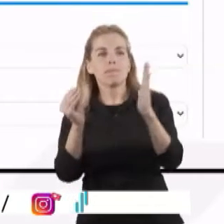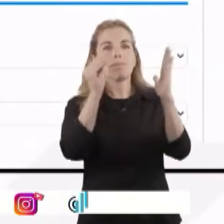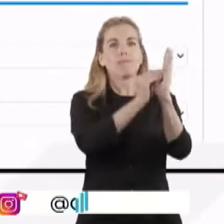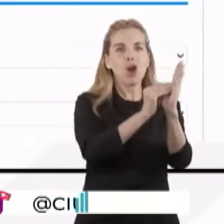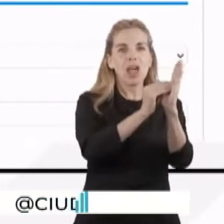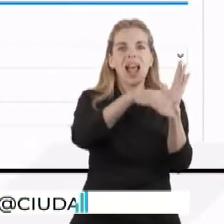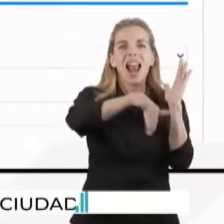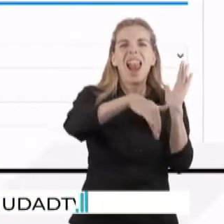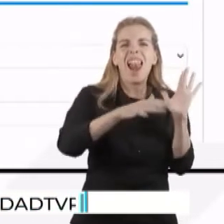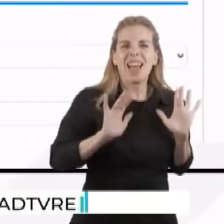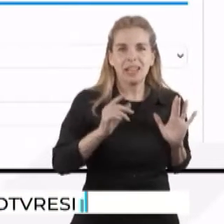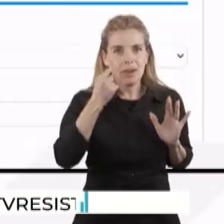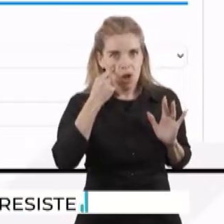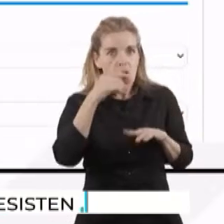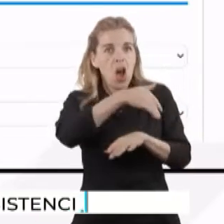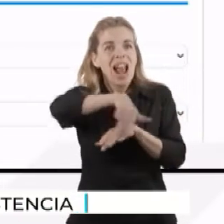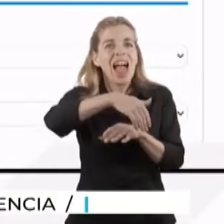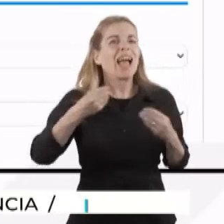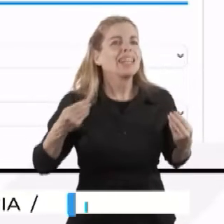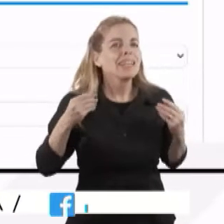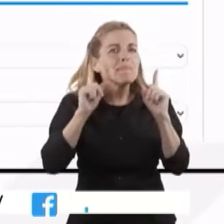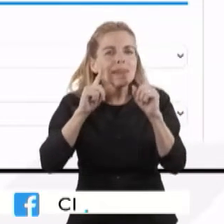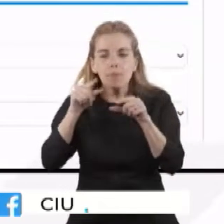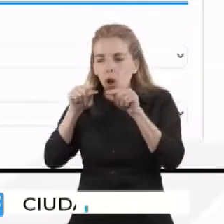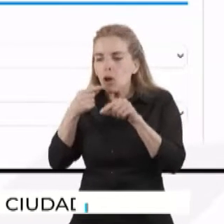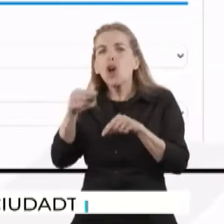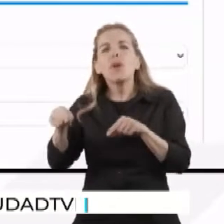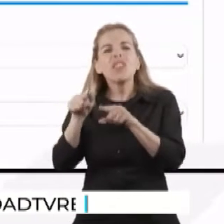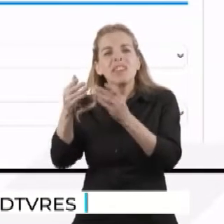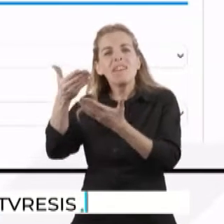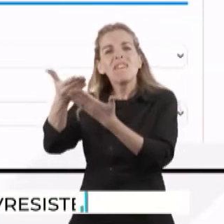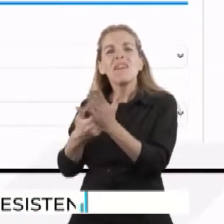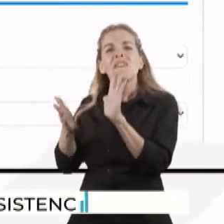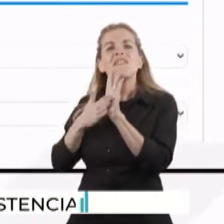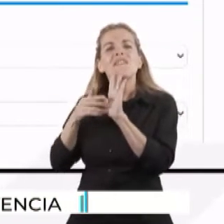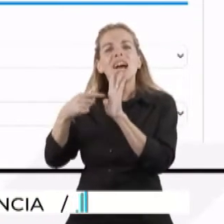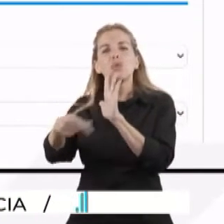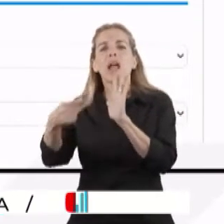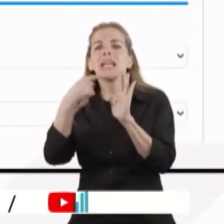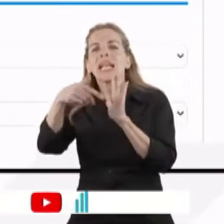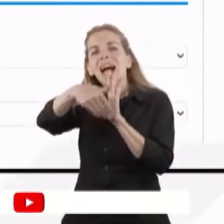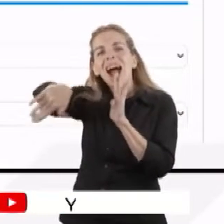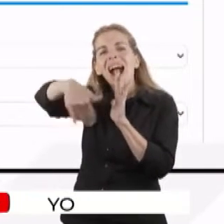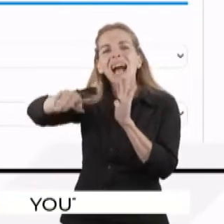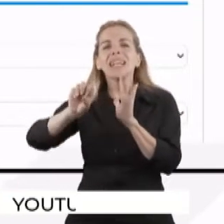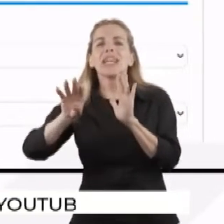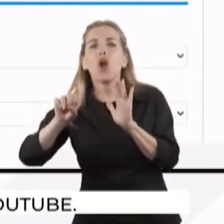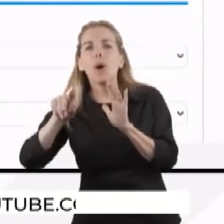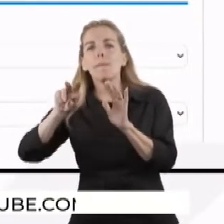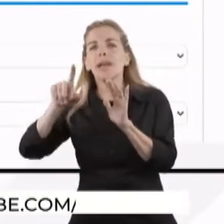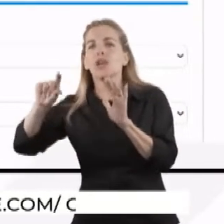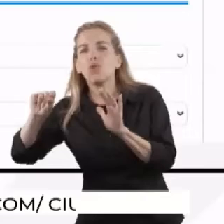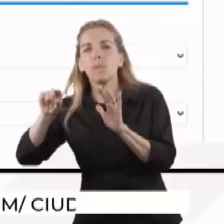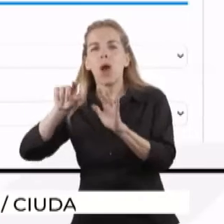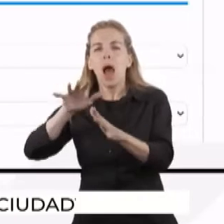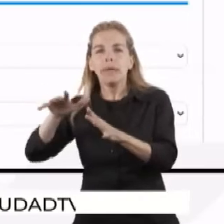el tema del domicilio es importante que sea como figura en la factura porque nos ayuda después a identificar el servicio. A veces la nomenclatura de las calles no